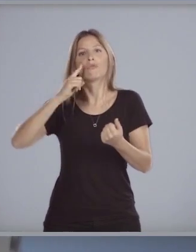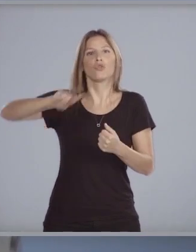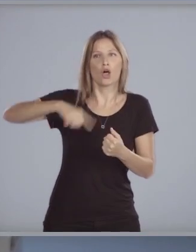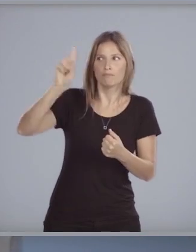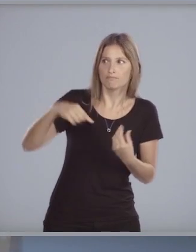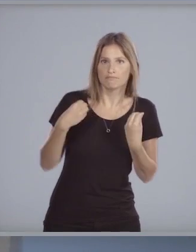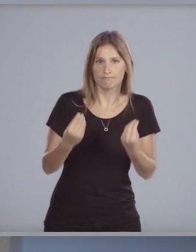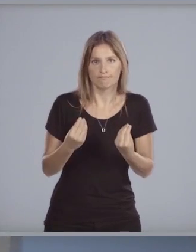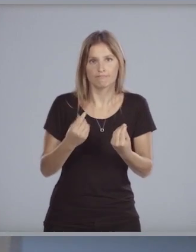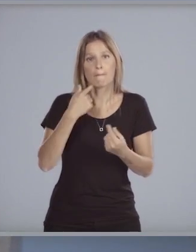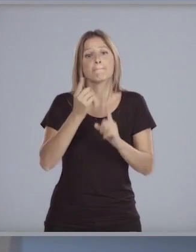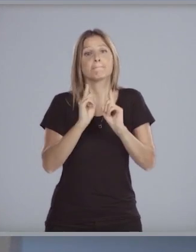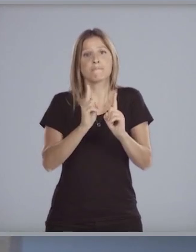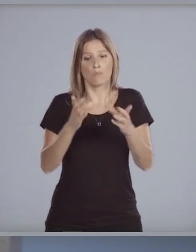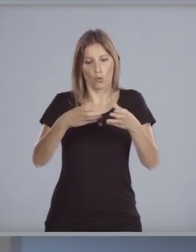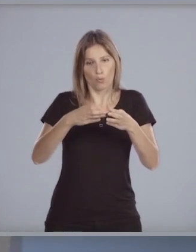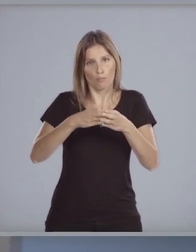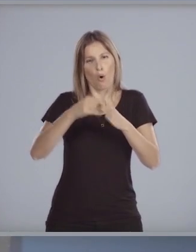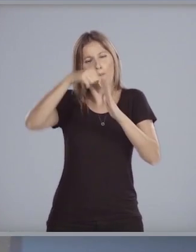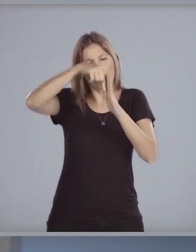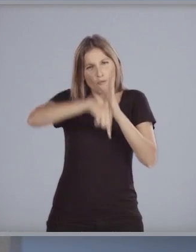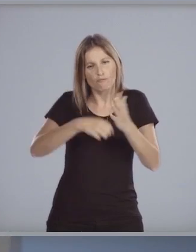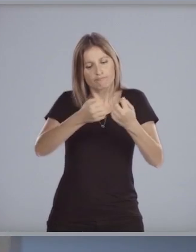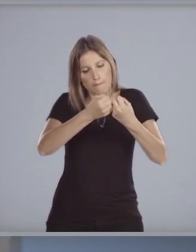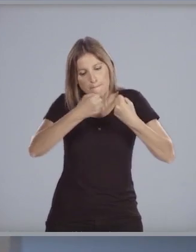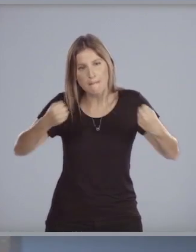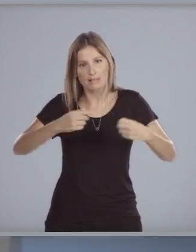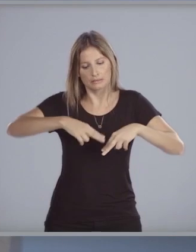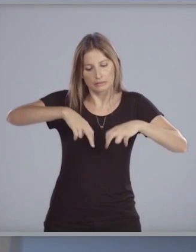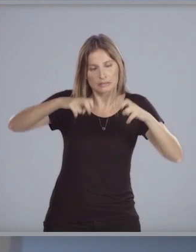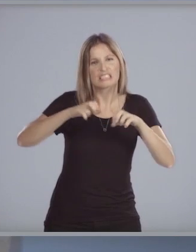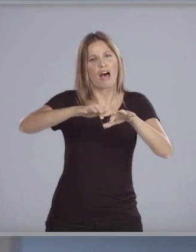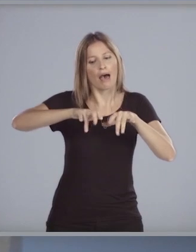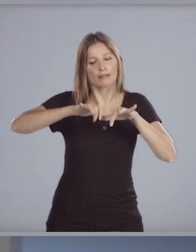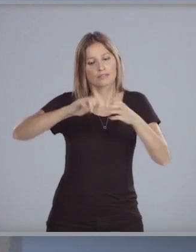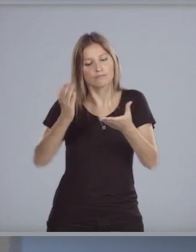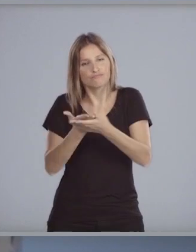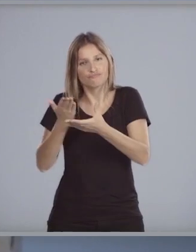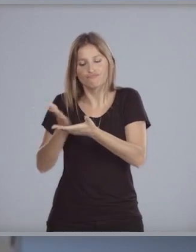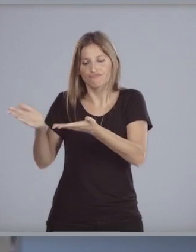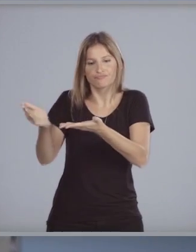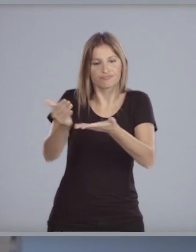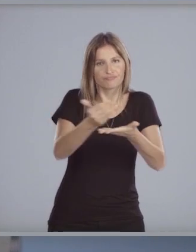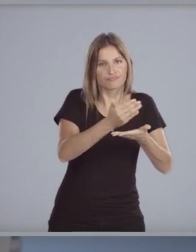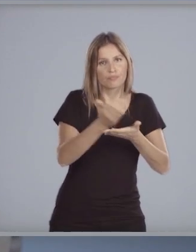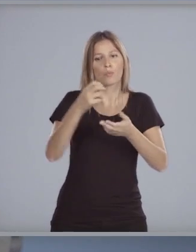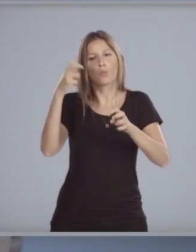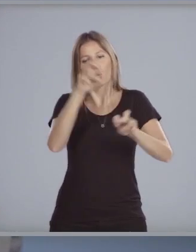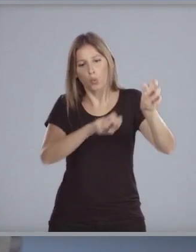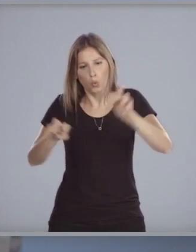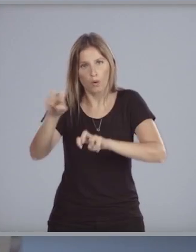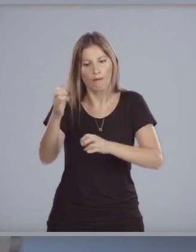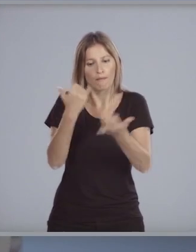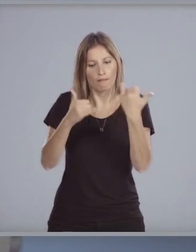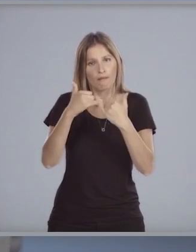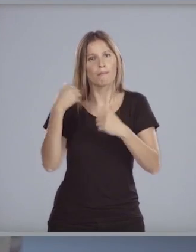Este grupo profundizará en el análisis de los archivos existentes y búsqueda de información relevante